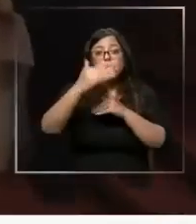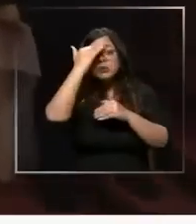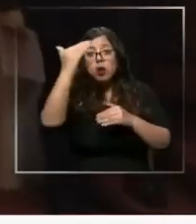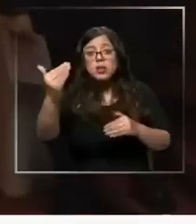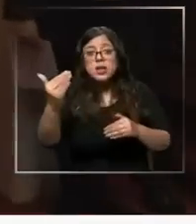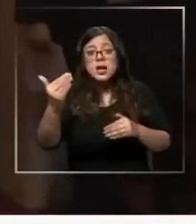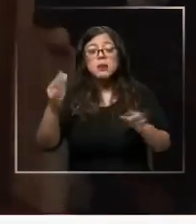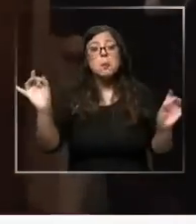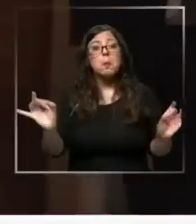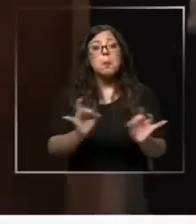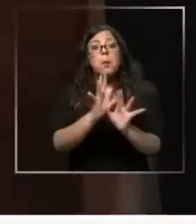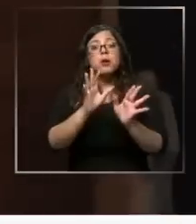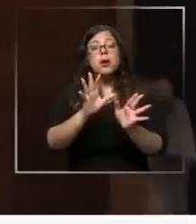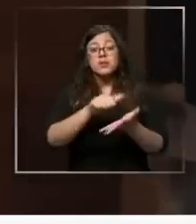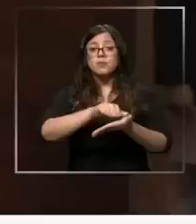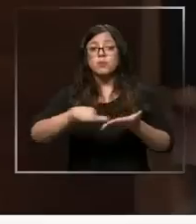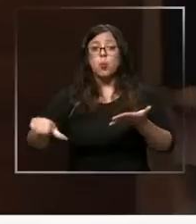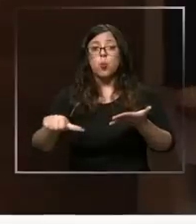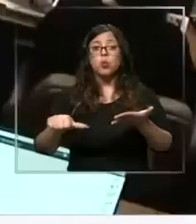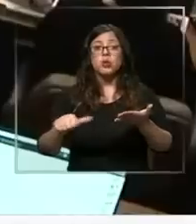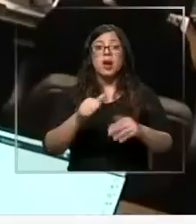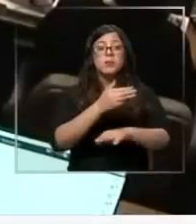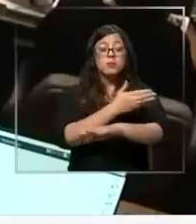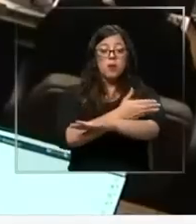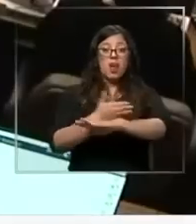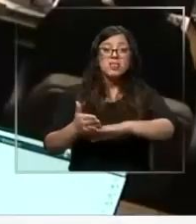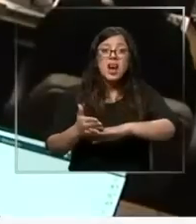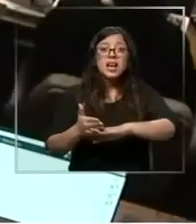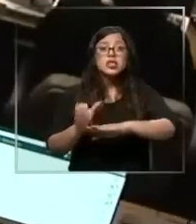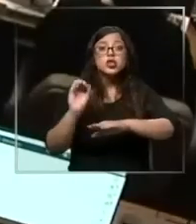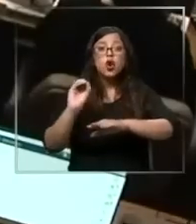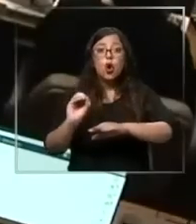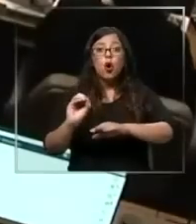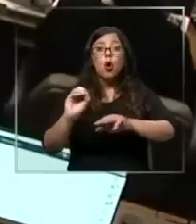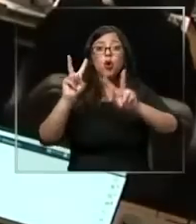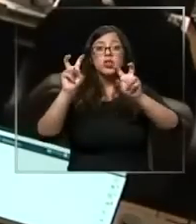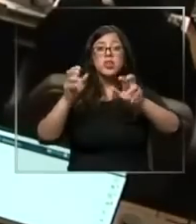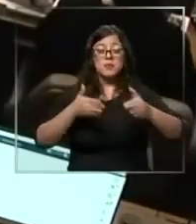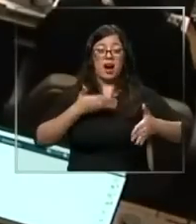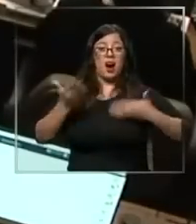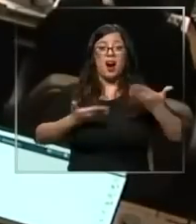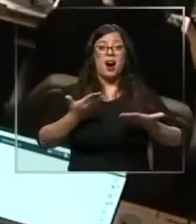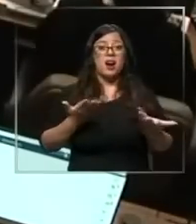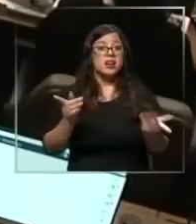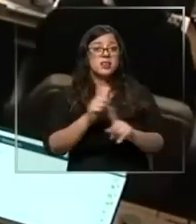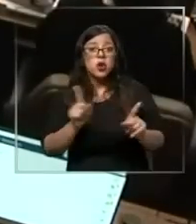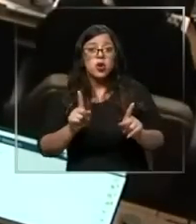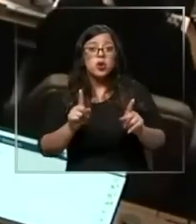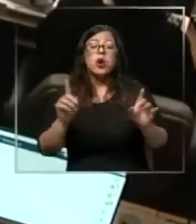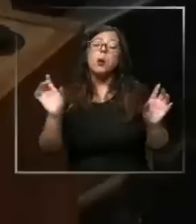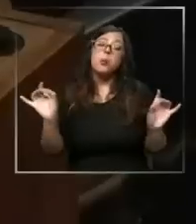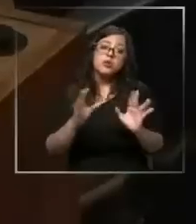y si las sanciones por atrasos o conductas indebidas logran entrar en el reglamento de la Cámara.